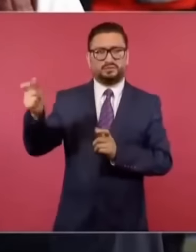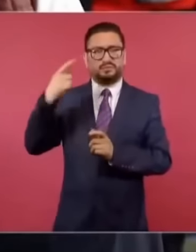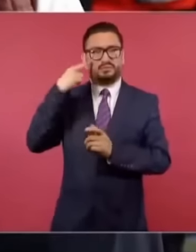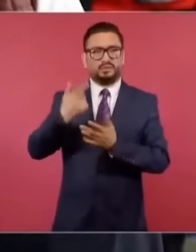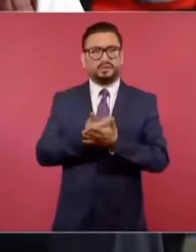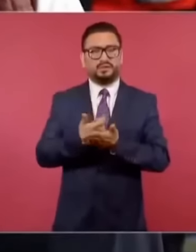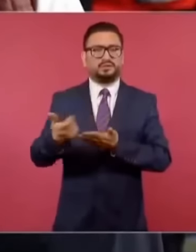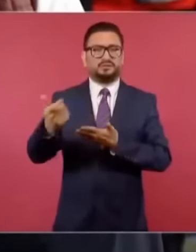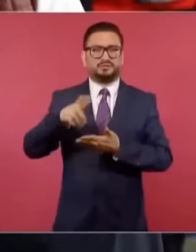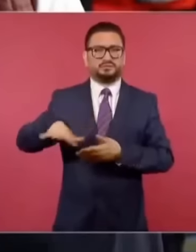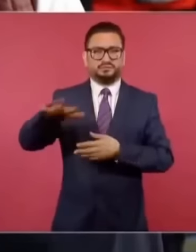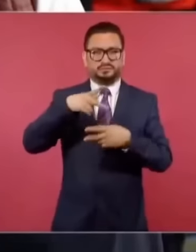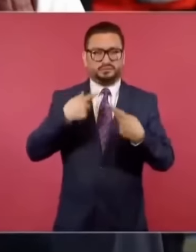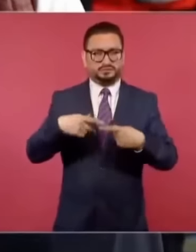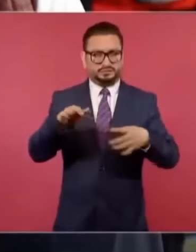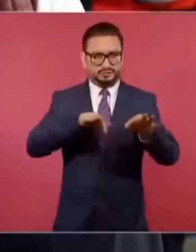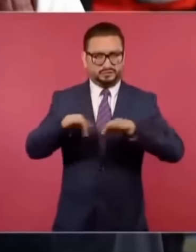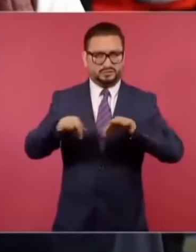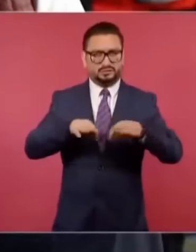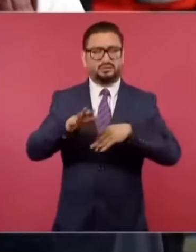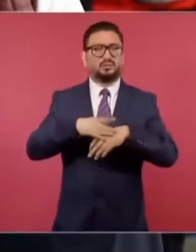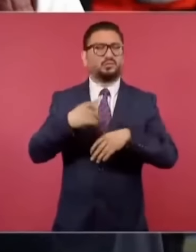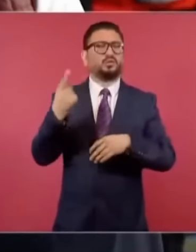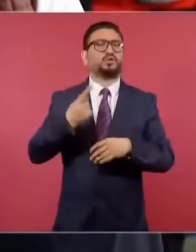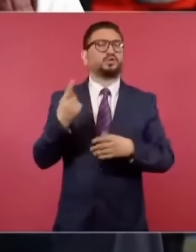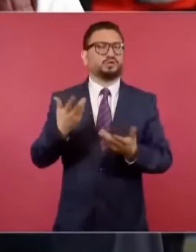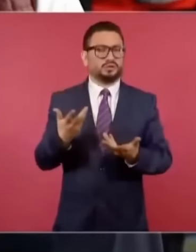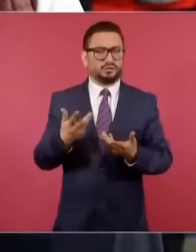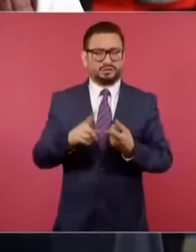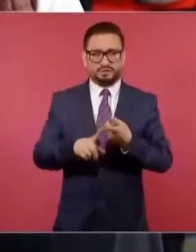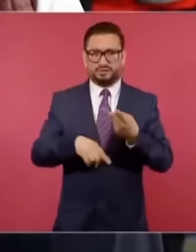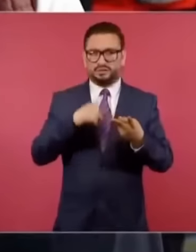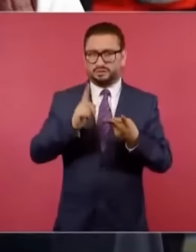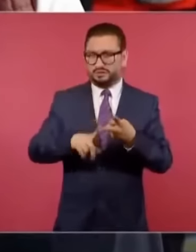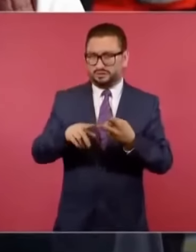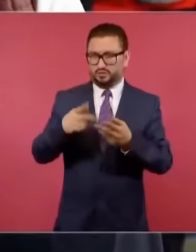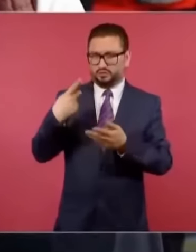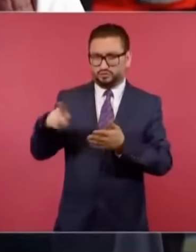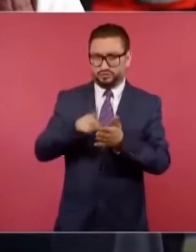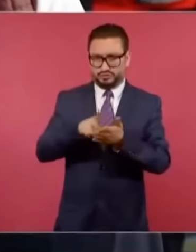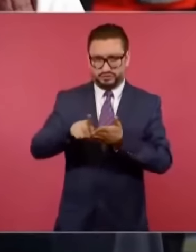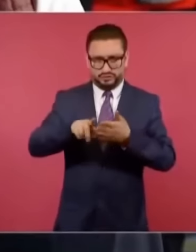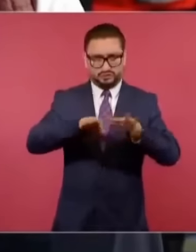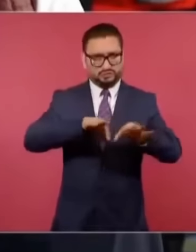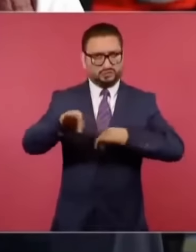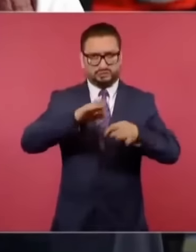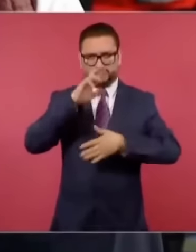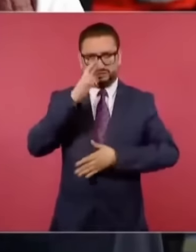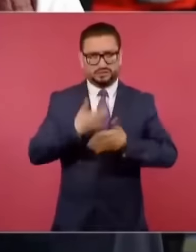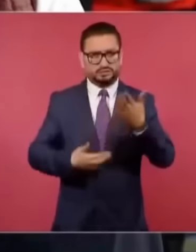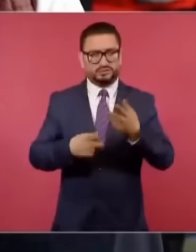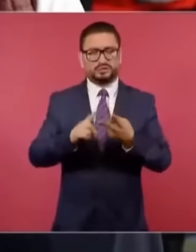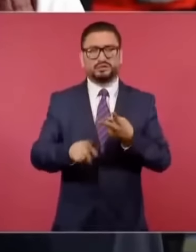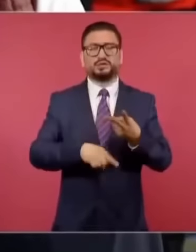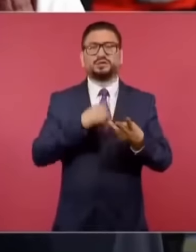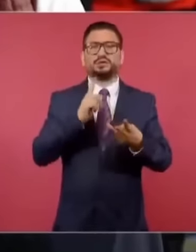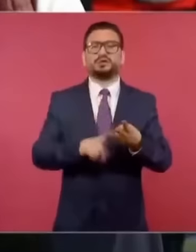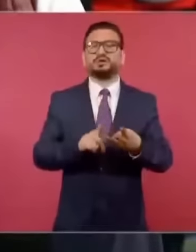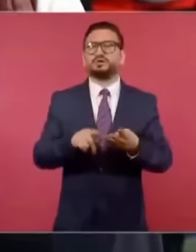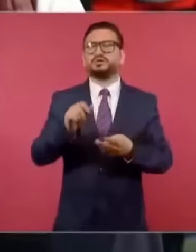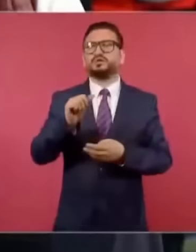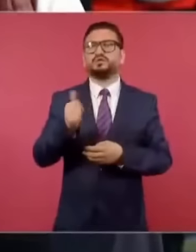sueldo de sus empleados, por qué se conculcan los derechos laborales de los trabajadores de latinos y por qué